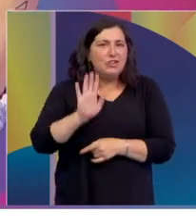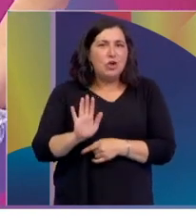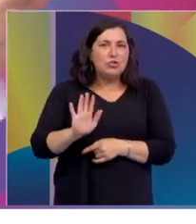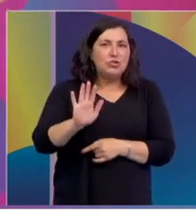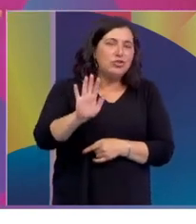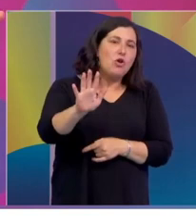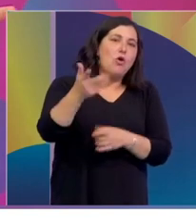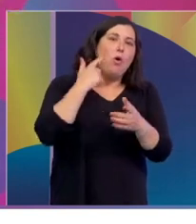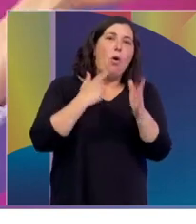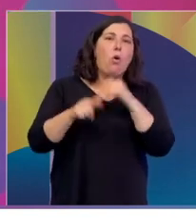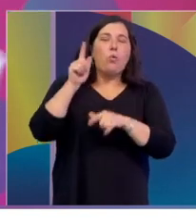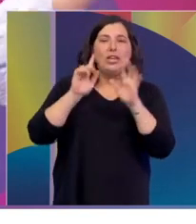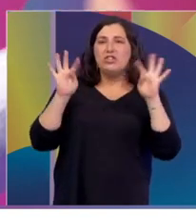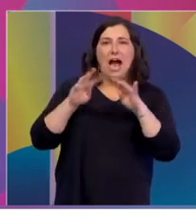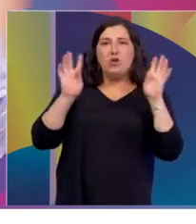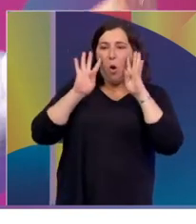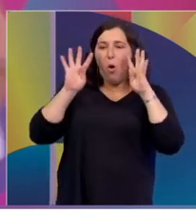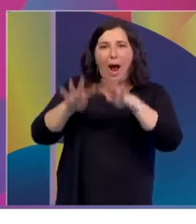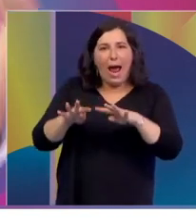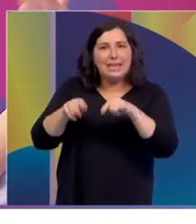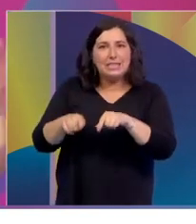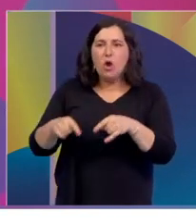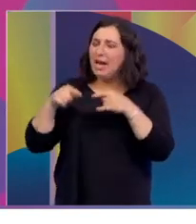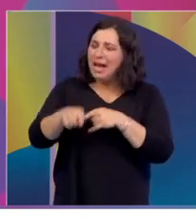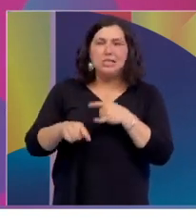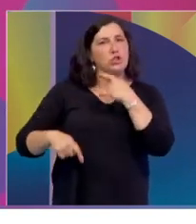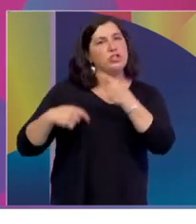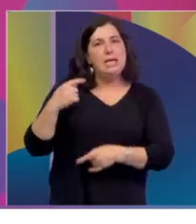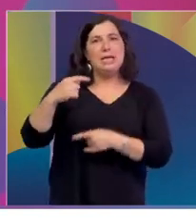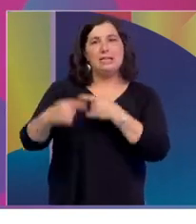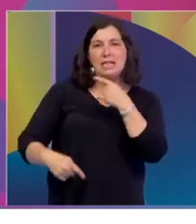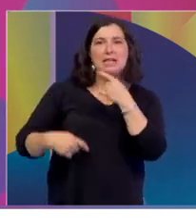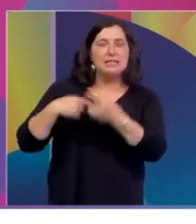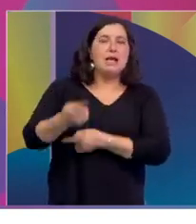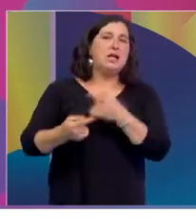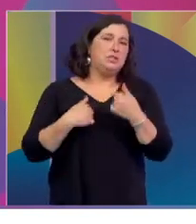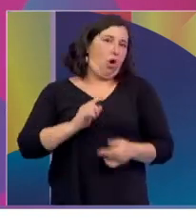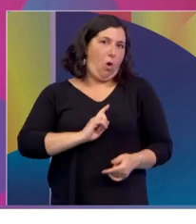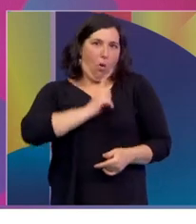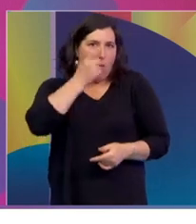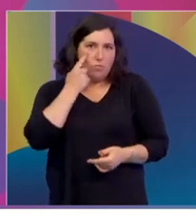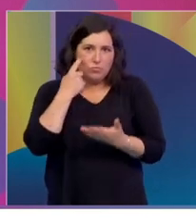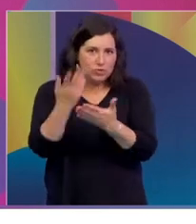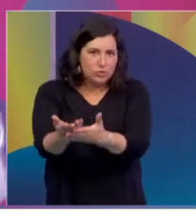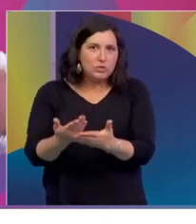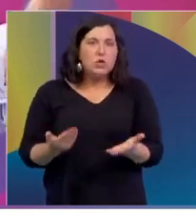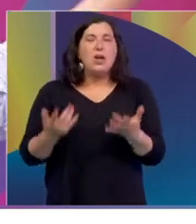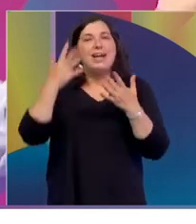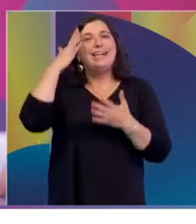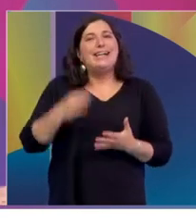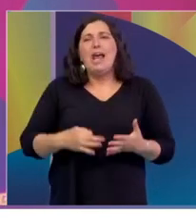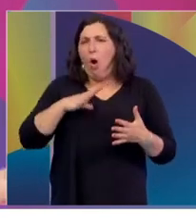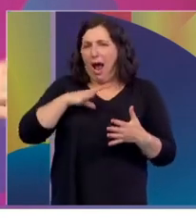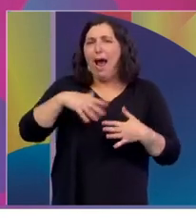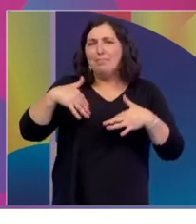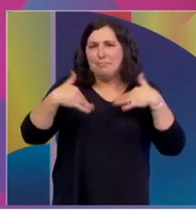apagando o la gente les deja prestar atención, siguen y siguen y persisten. Entonces a mí me enorgullece impresionantemente verlos. Creo que hay muchísimos más sin